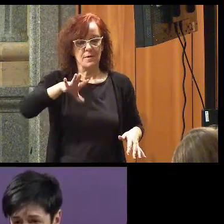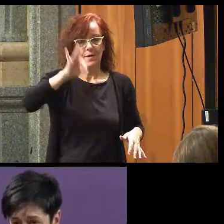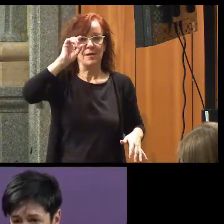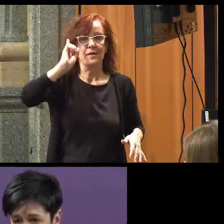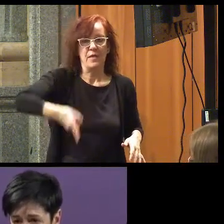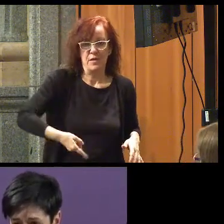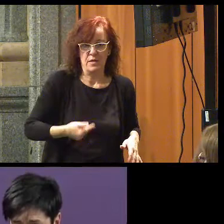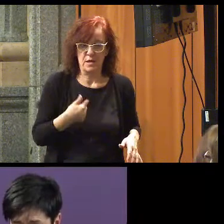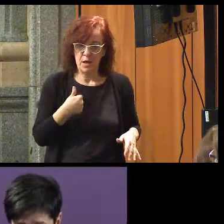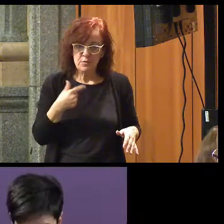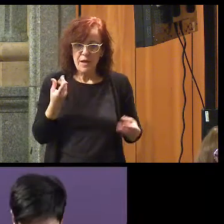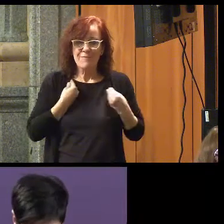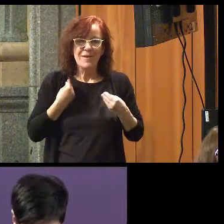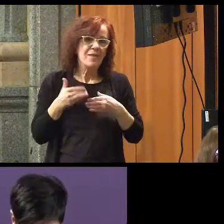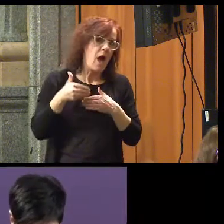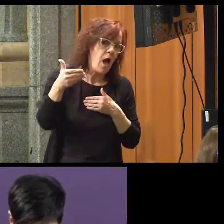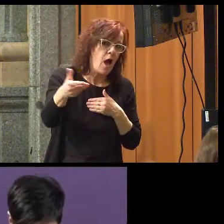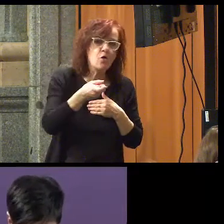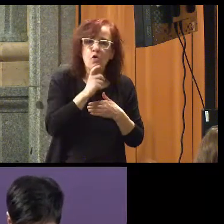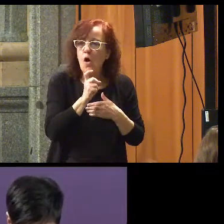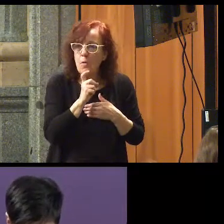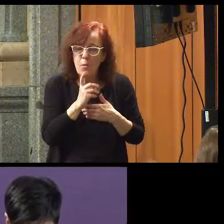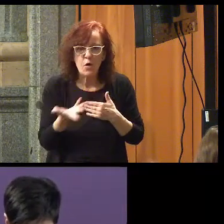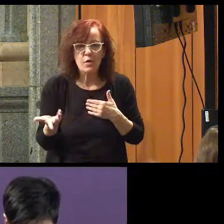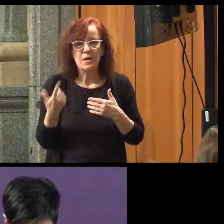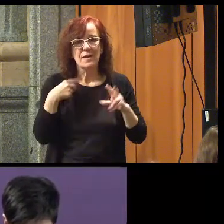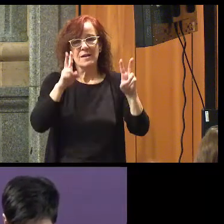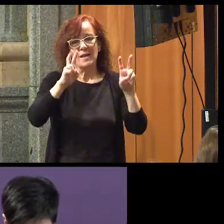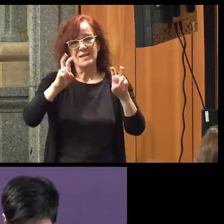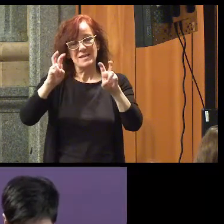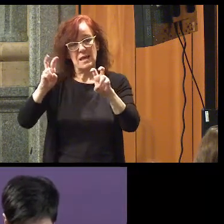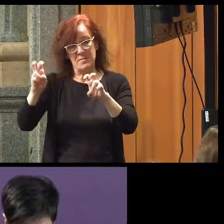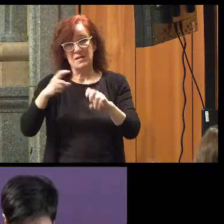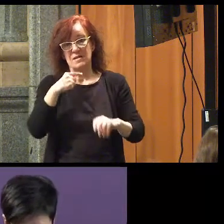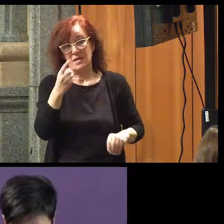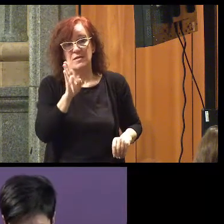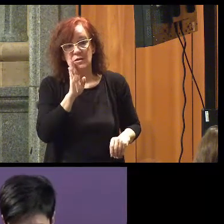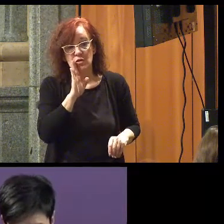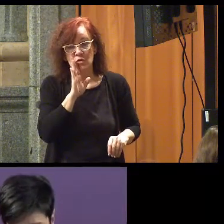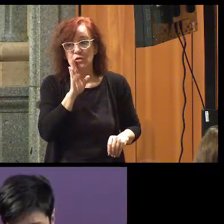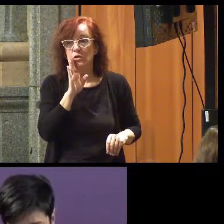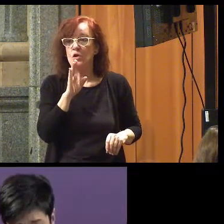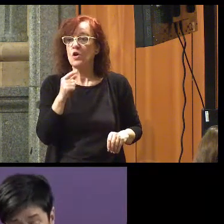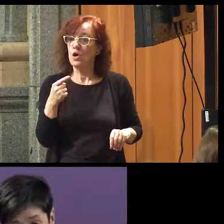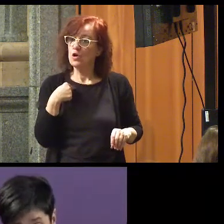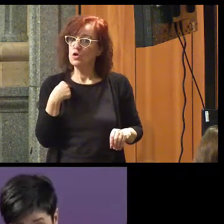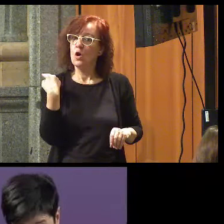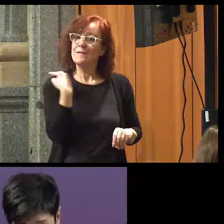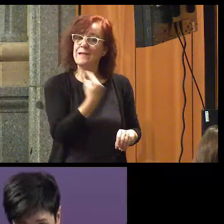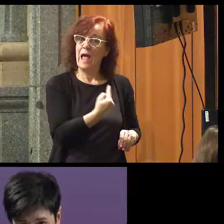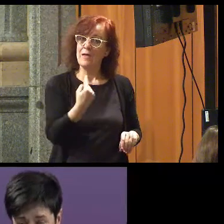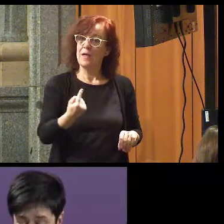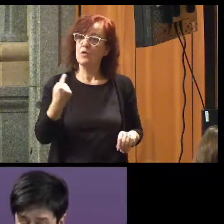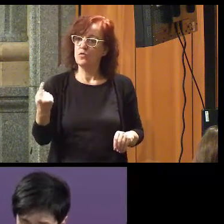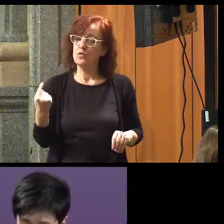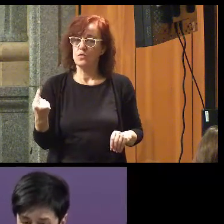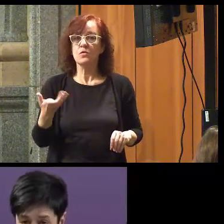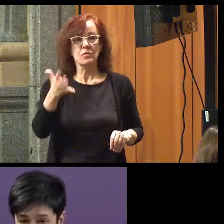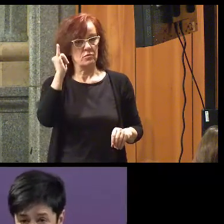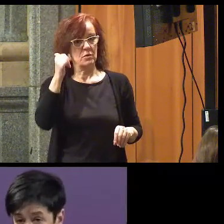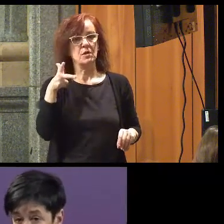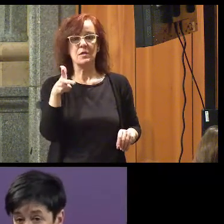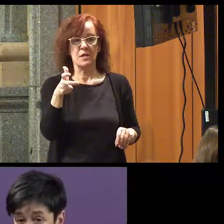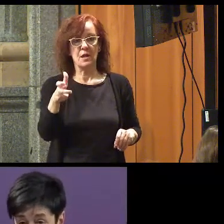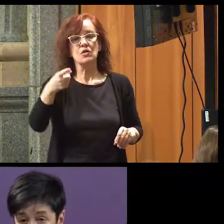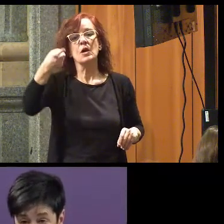quieres que sea tu vida. Y en las cuestiones que ha dicho yo creo que cada uno tenemos derecho